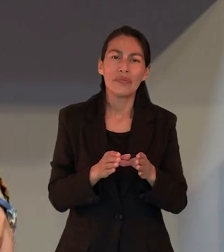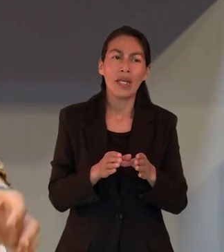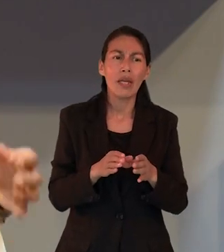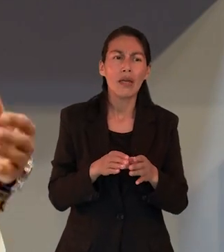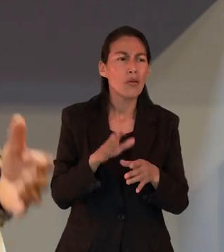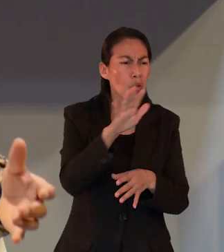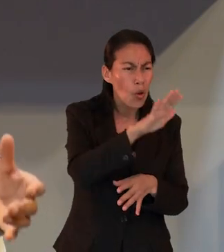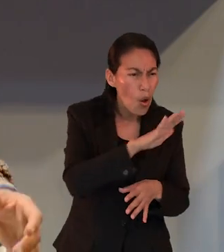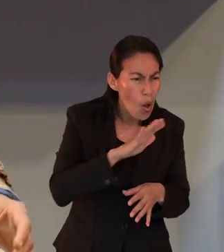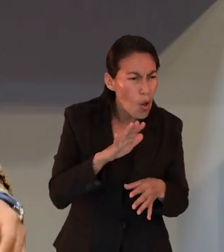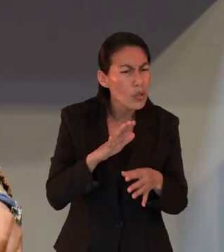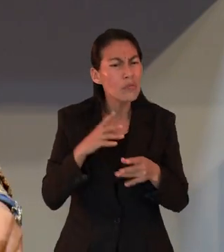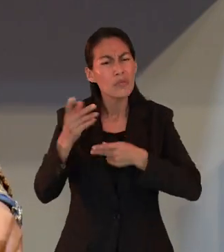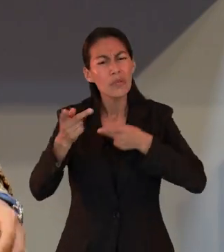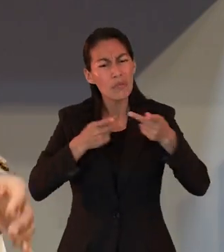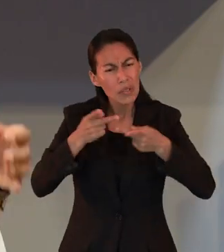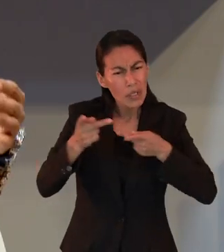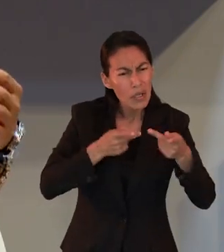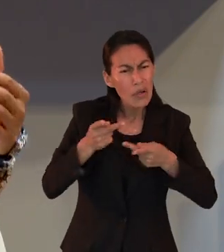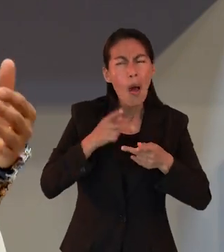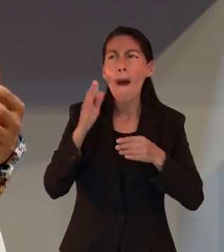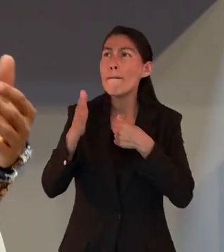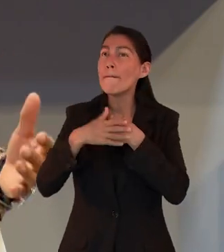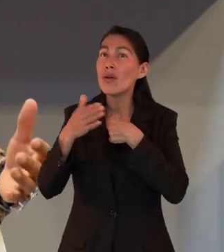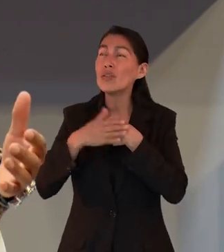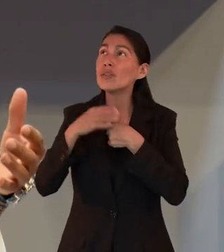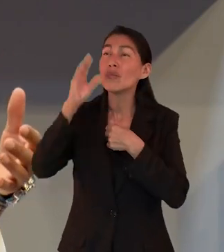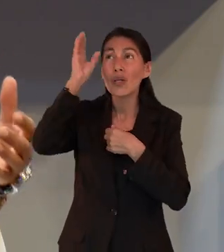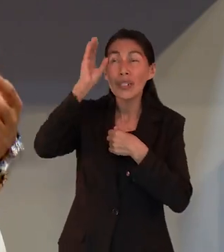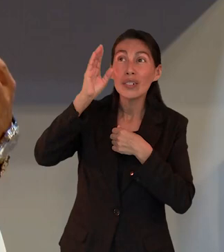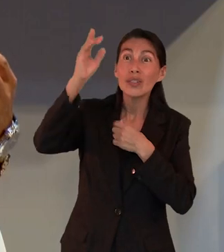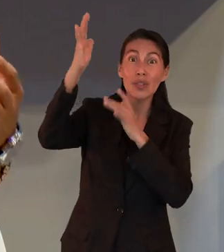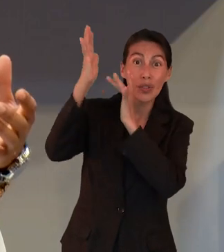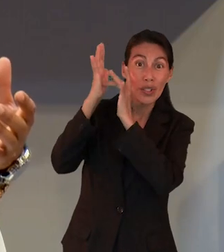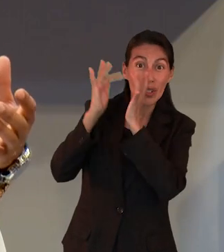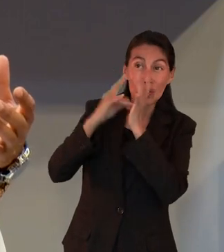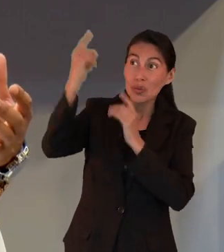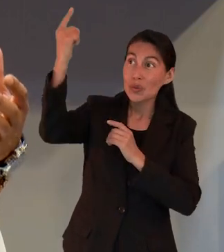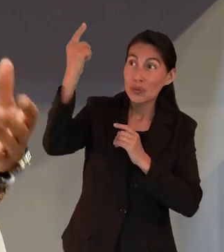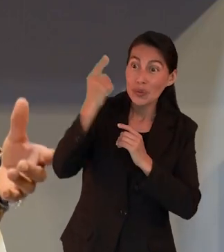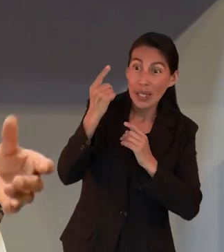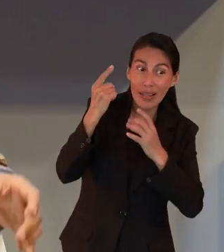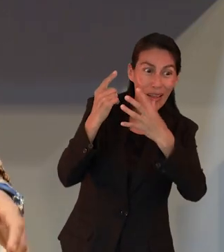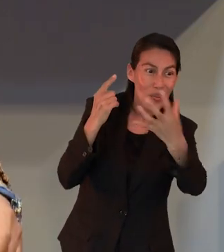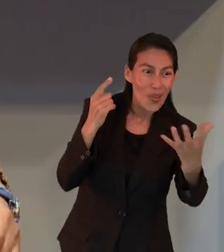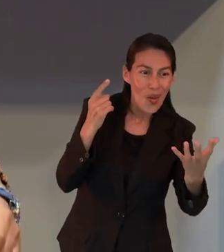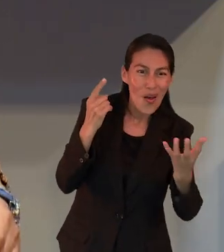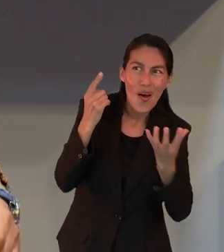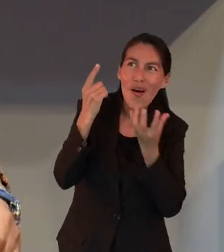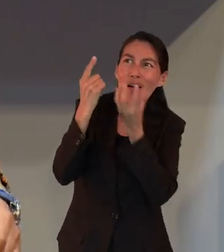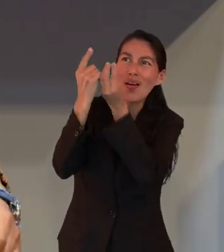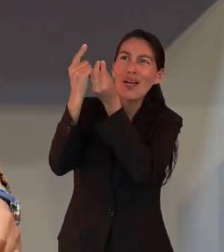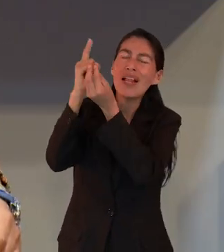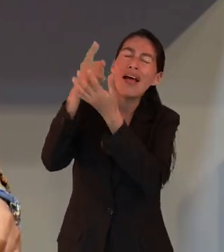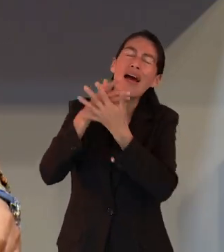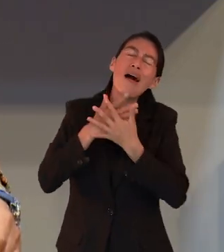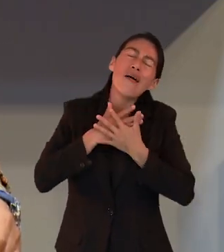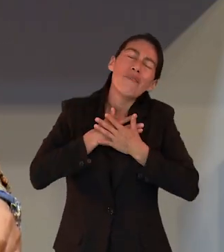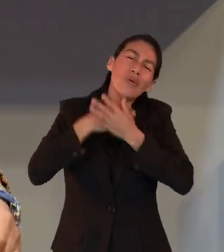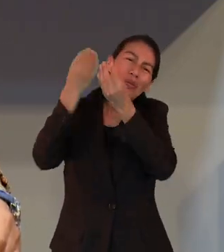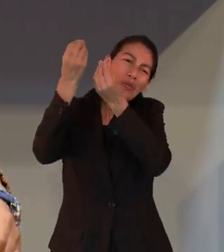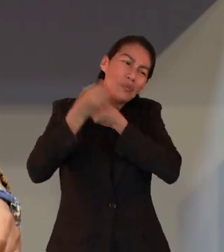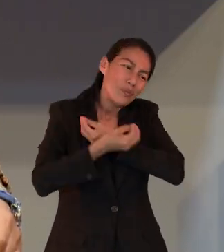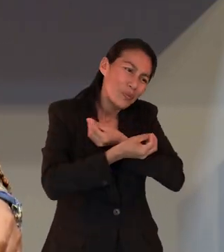la misión y prepararnos todos para encontrarnos con Cristo Jesús que es el que